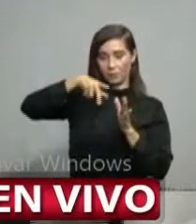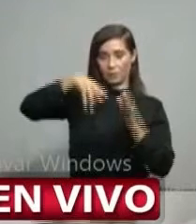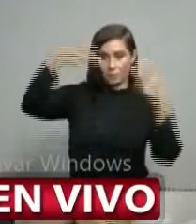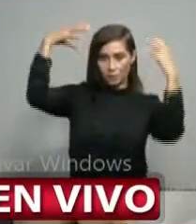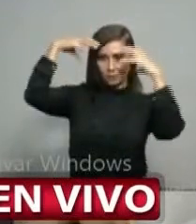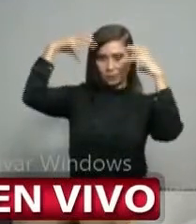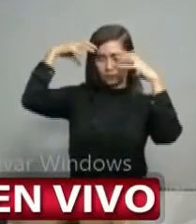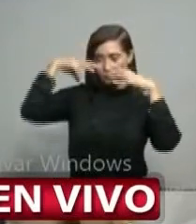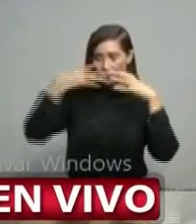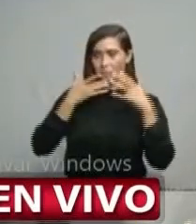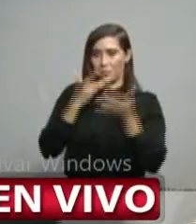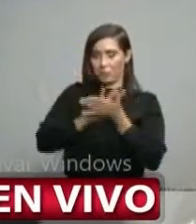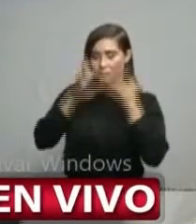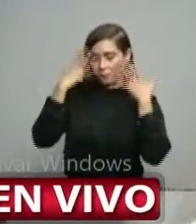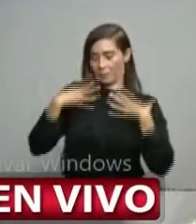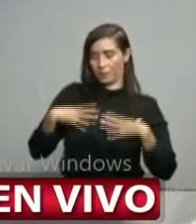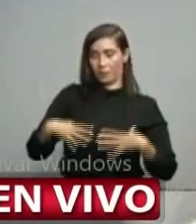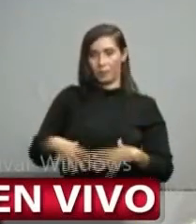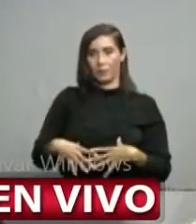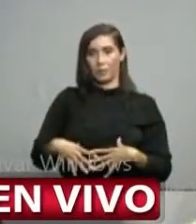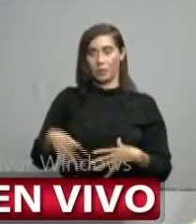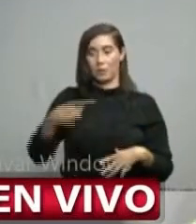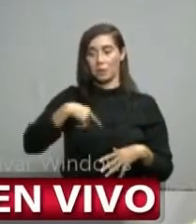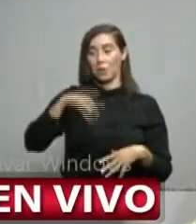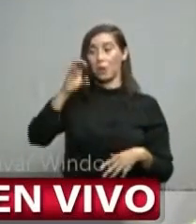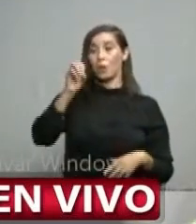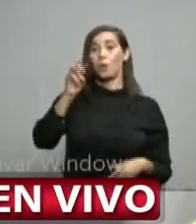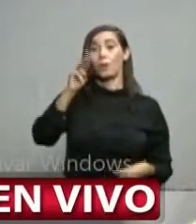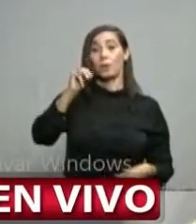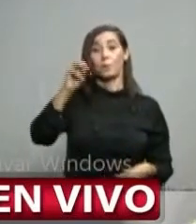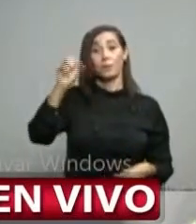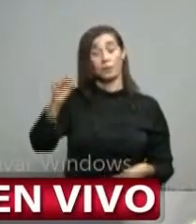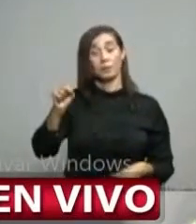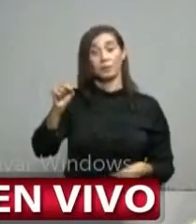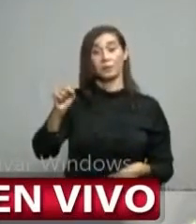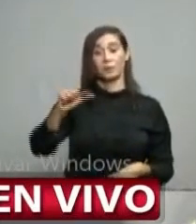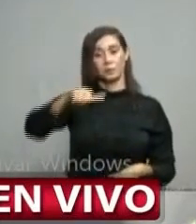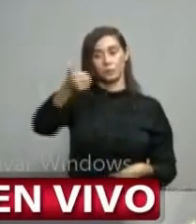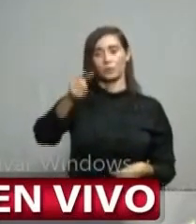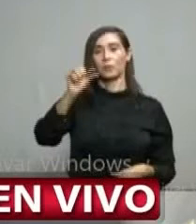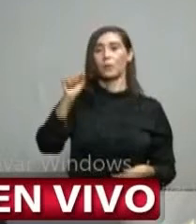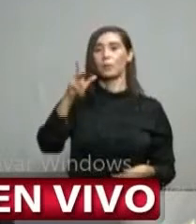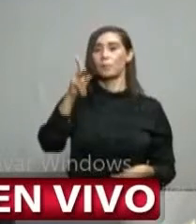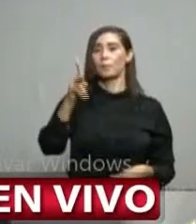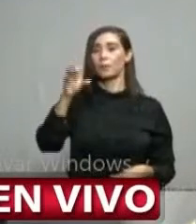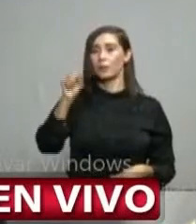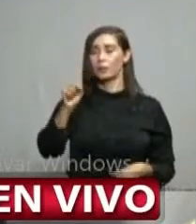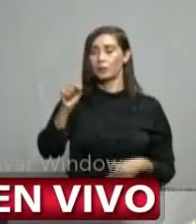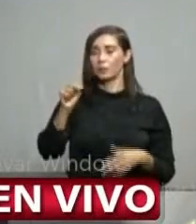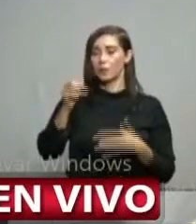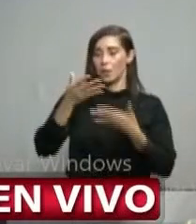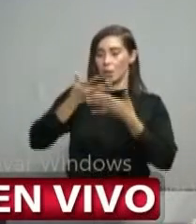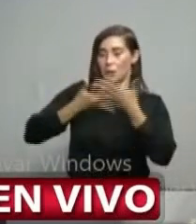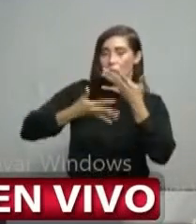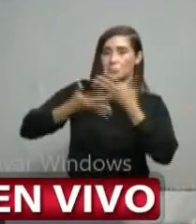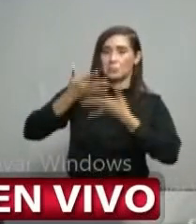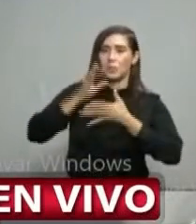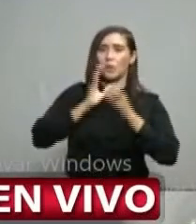la relación con la organización mundial de la salud y la organización panamericana de la salud ha sido una relación